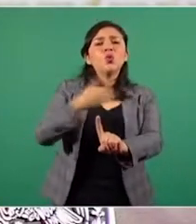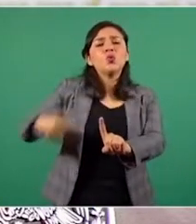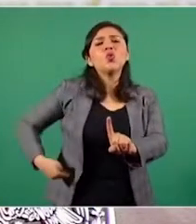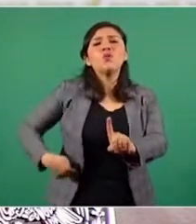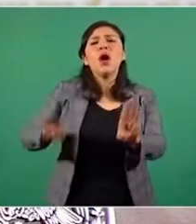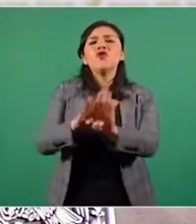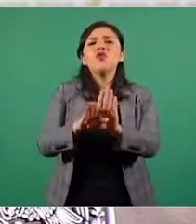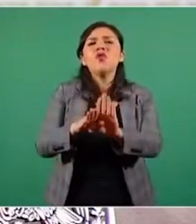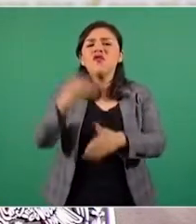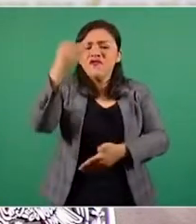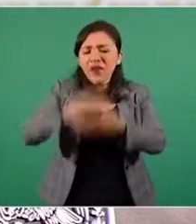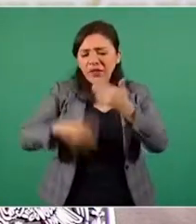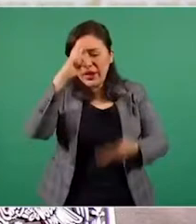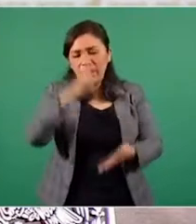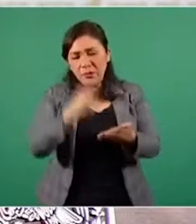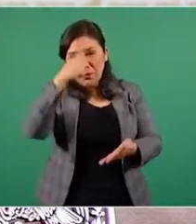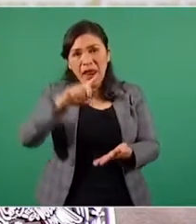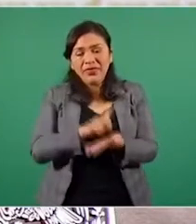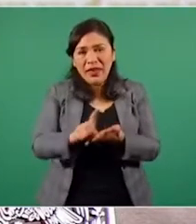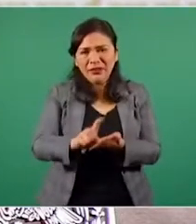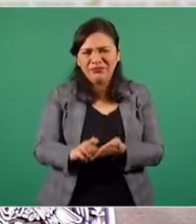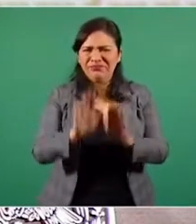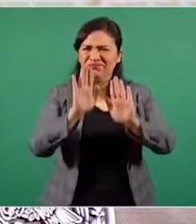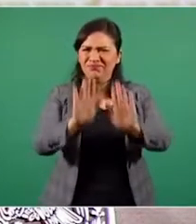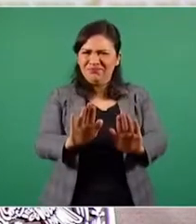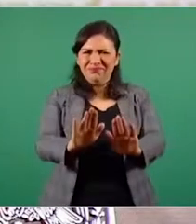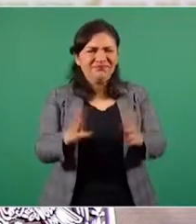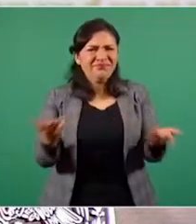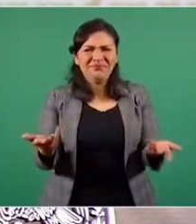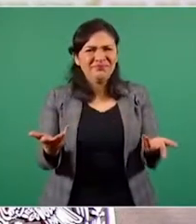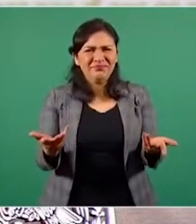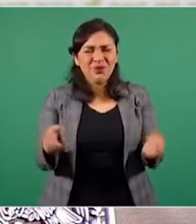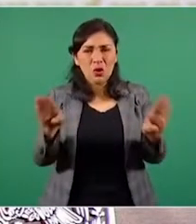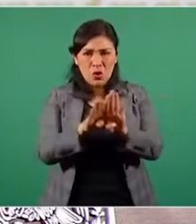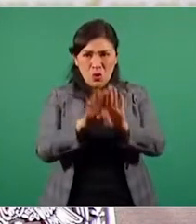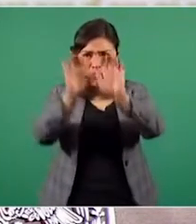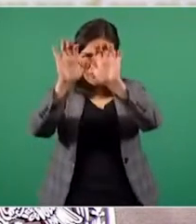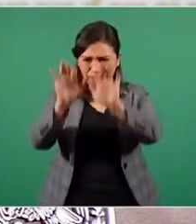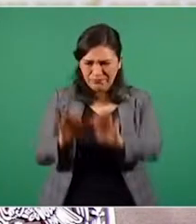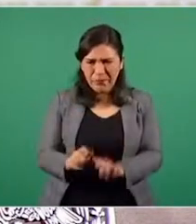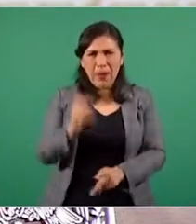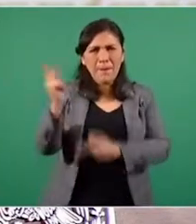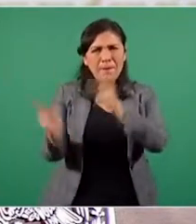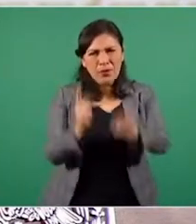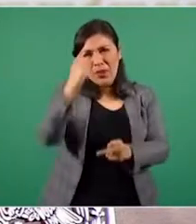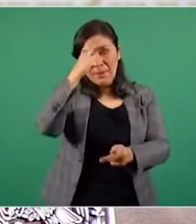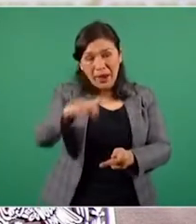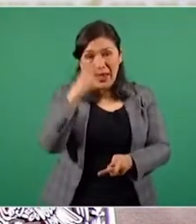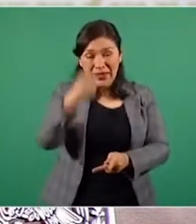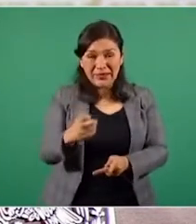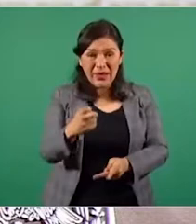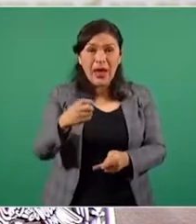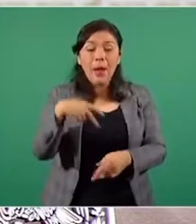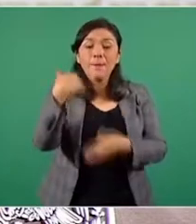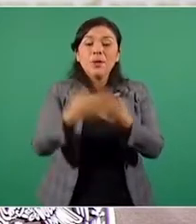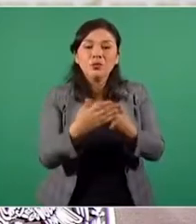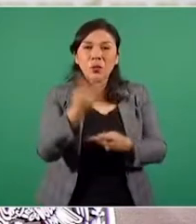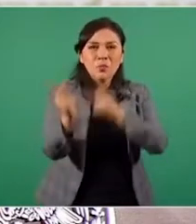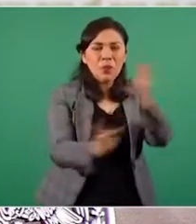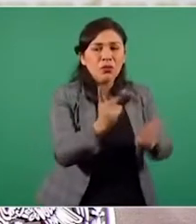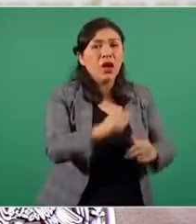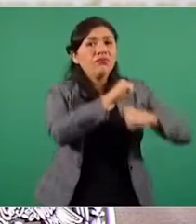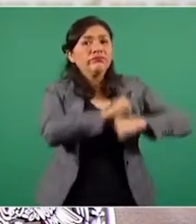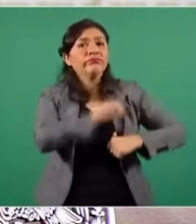Estado de Derecho. Aclaramos que la redacción de la pregunta para la consulta corrió a cargo de la